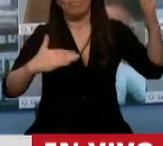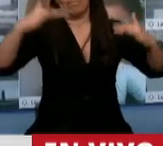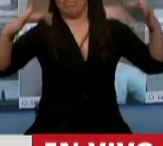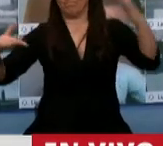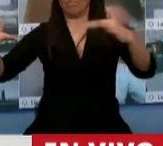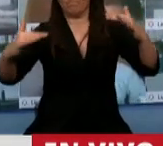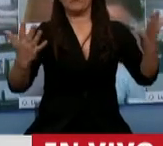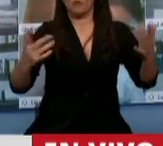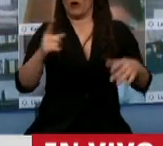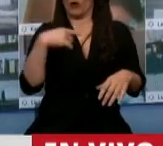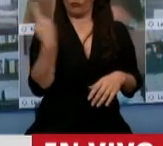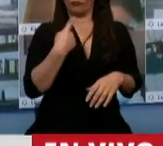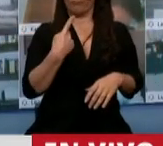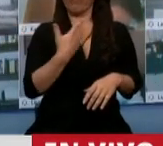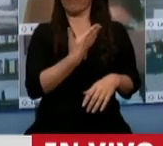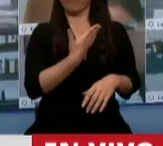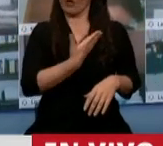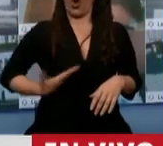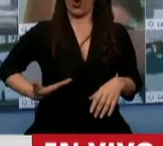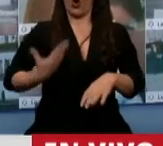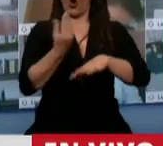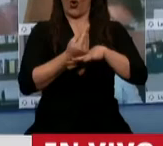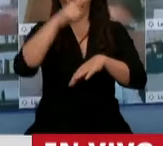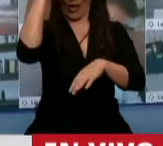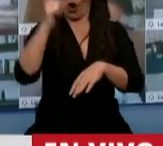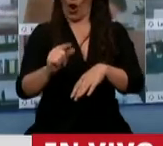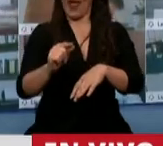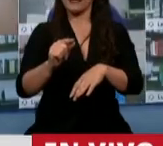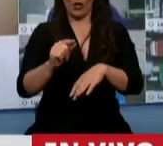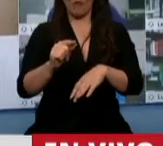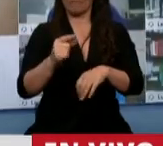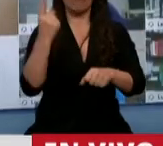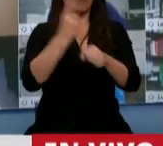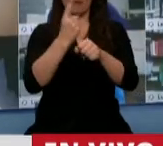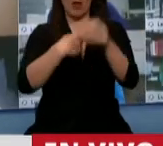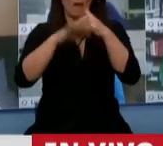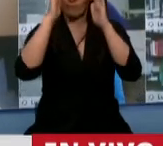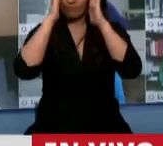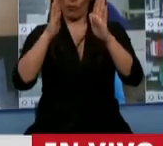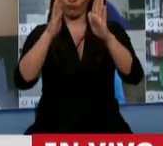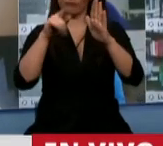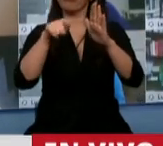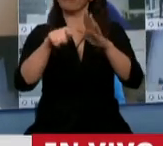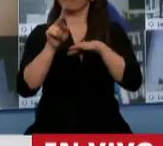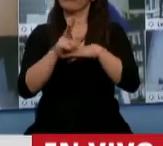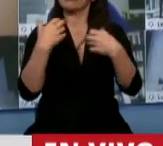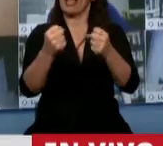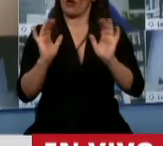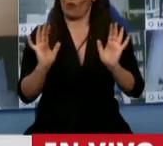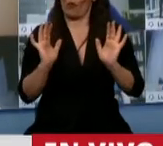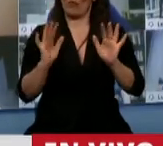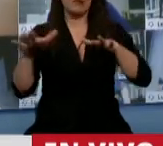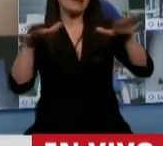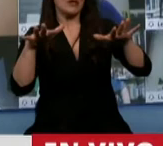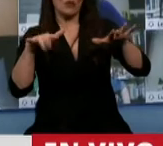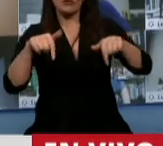un gran criterio humano desde el Gobierno de la Nación se ha dado prioridad a la salud. Y que es en este difícil contexto que